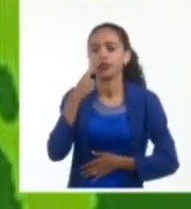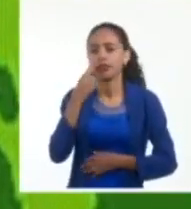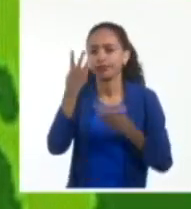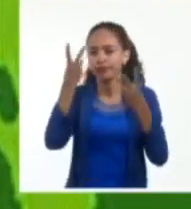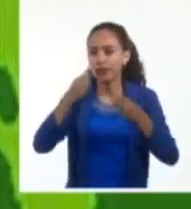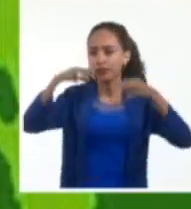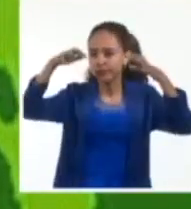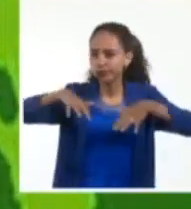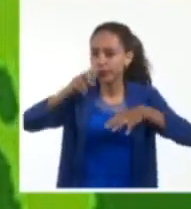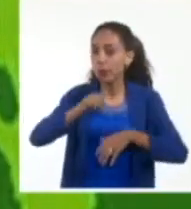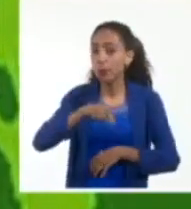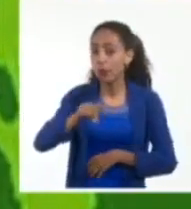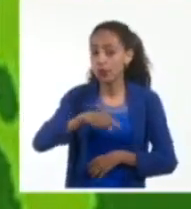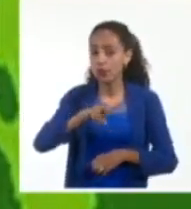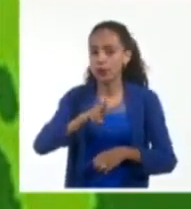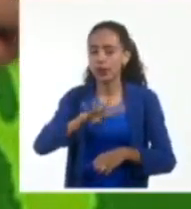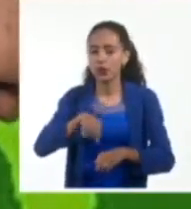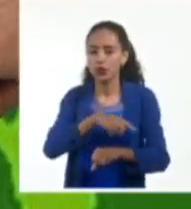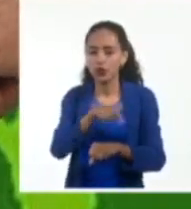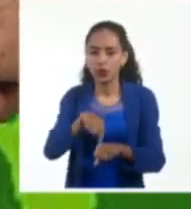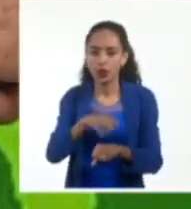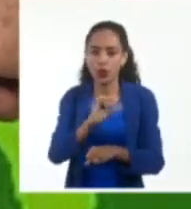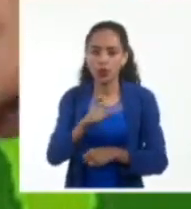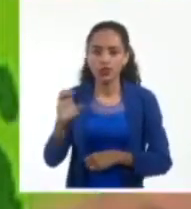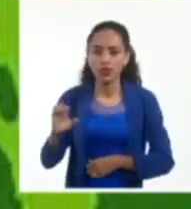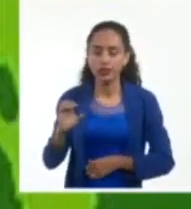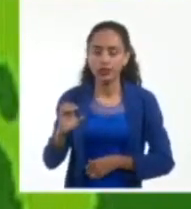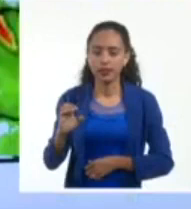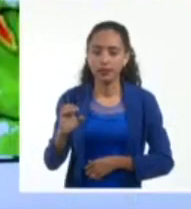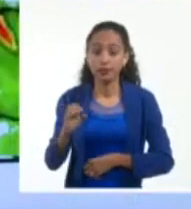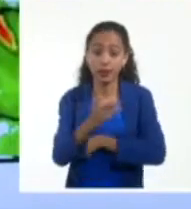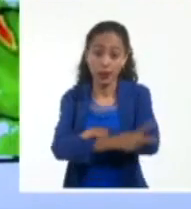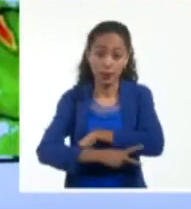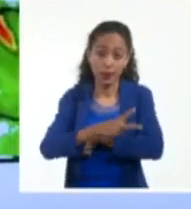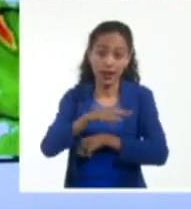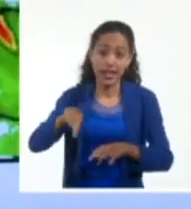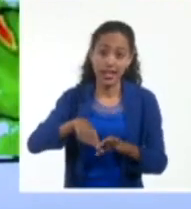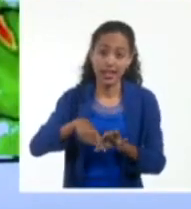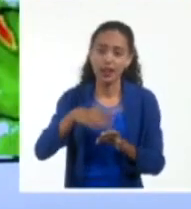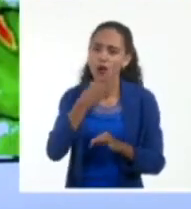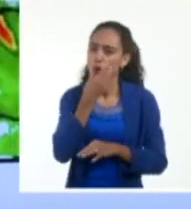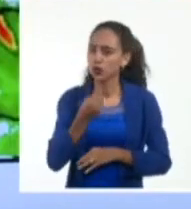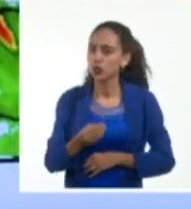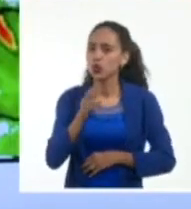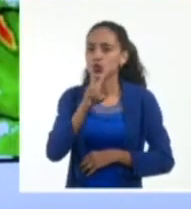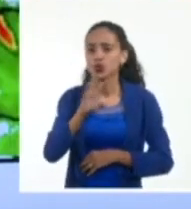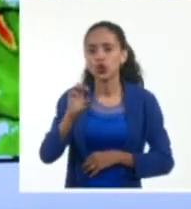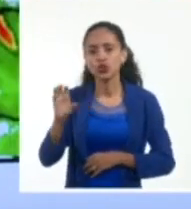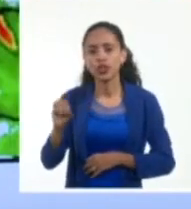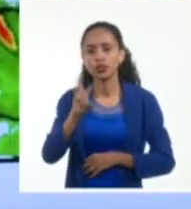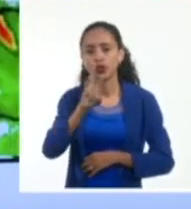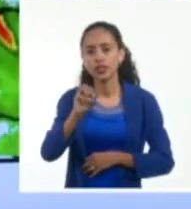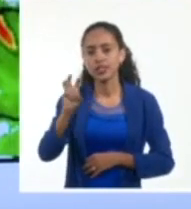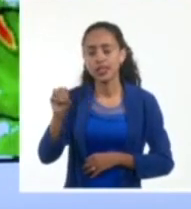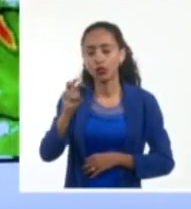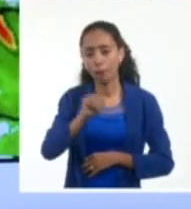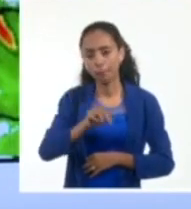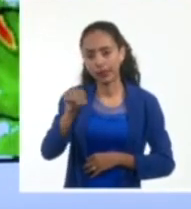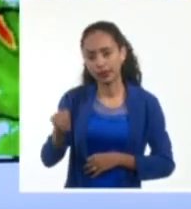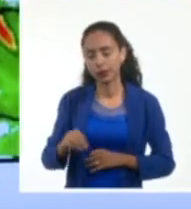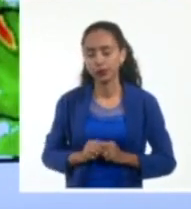en las próximas 24 horas sobre el occidente del país y la isla de la juventud entre 200 y 300 milímetros.